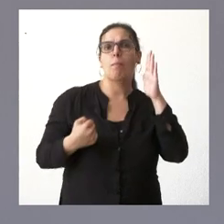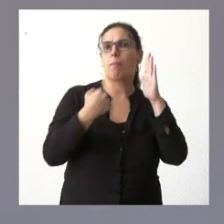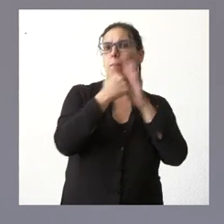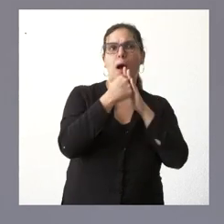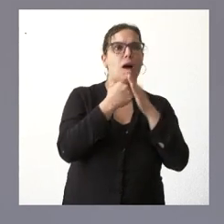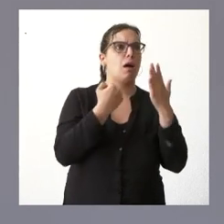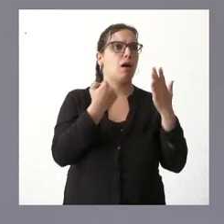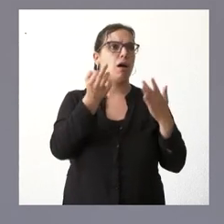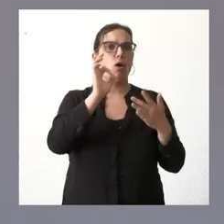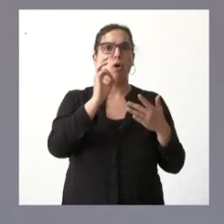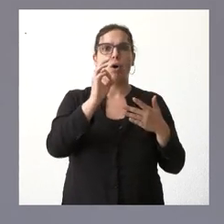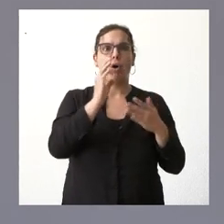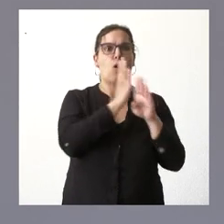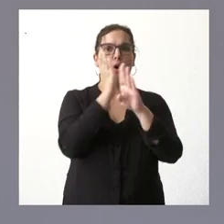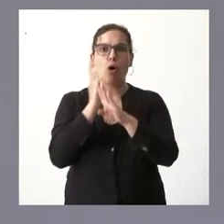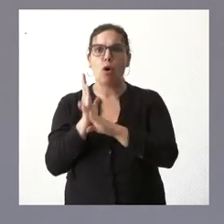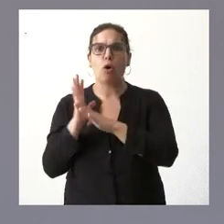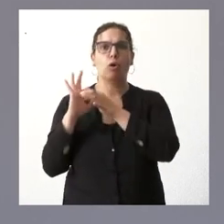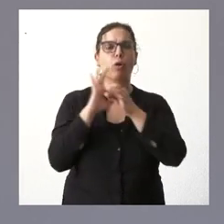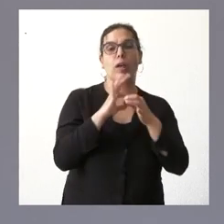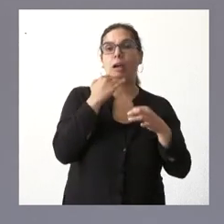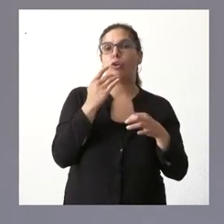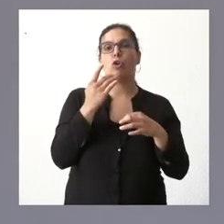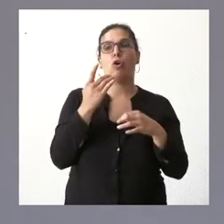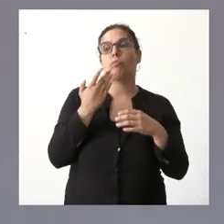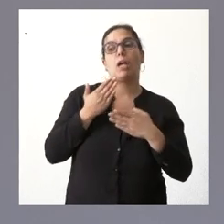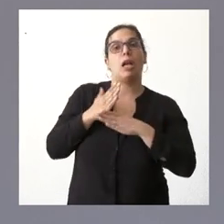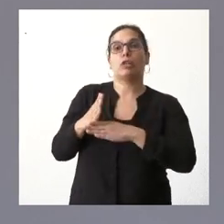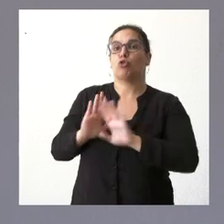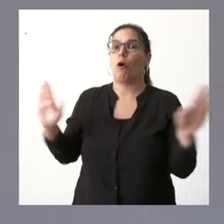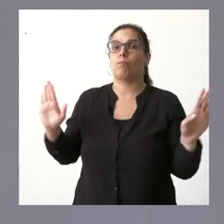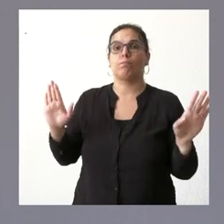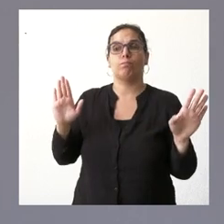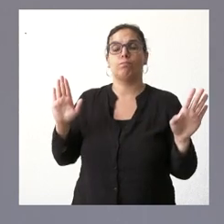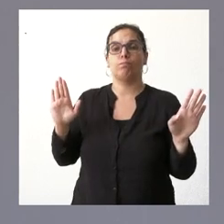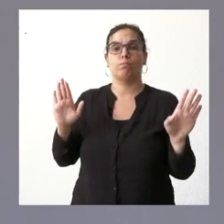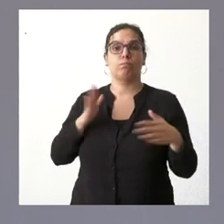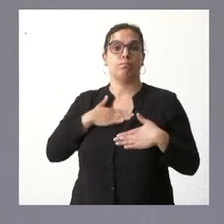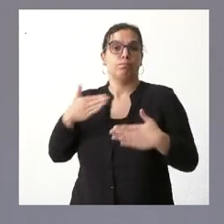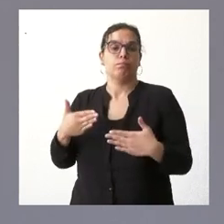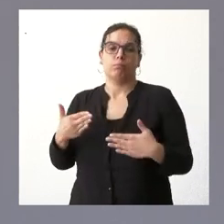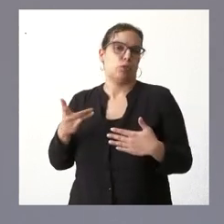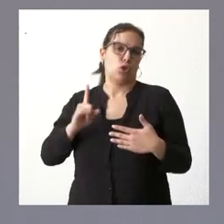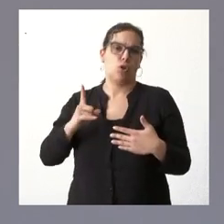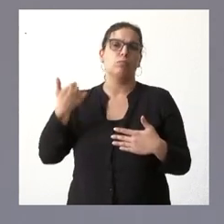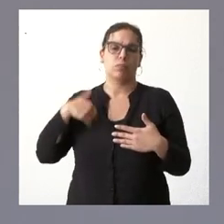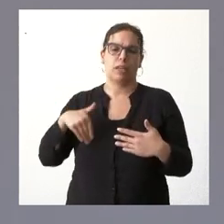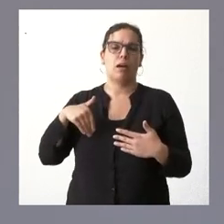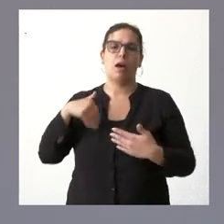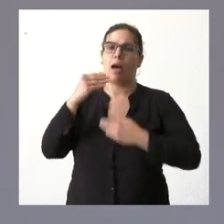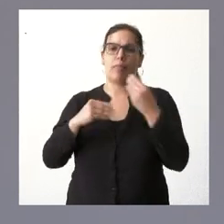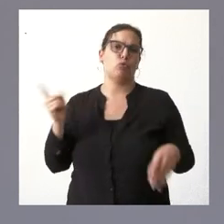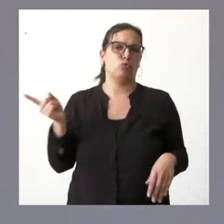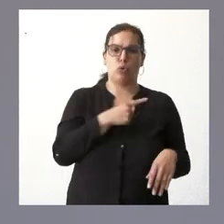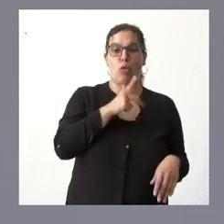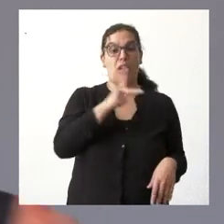entregado con mayor orden de prelación en el tiempo y dejar el resto sin conceder en los últimos años ya venimos concediendo todas